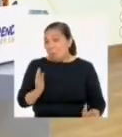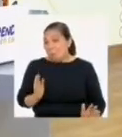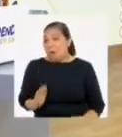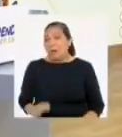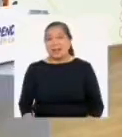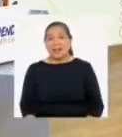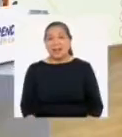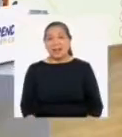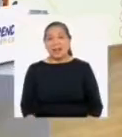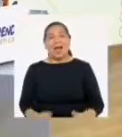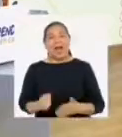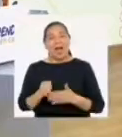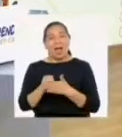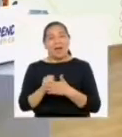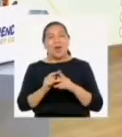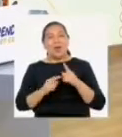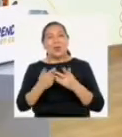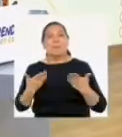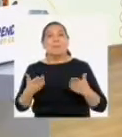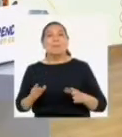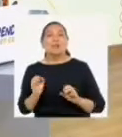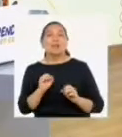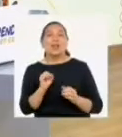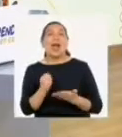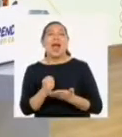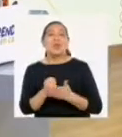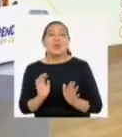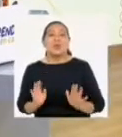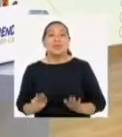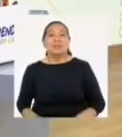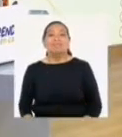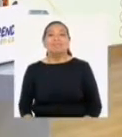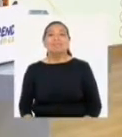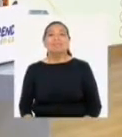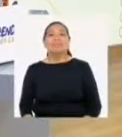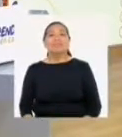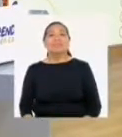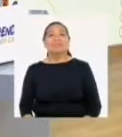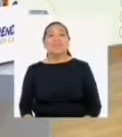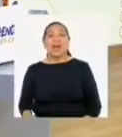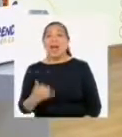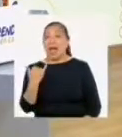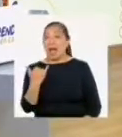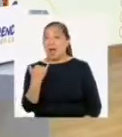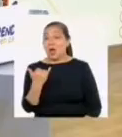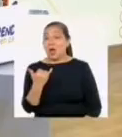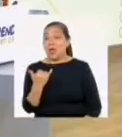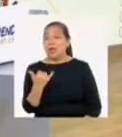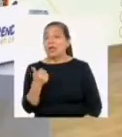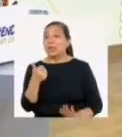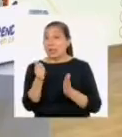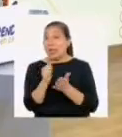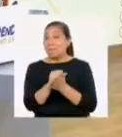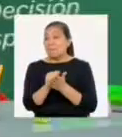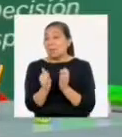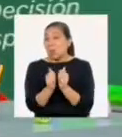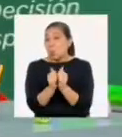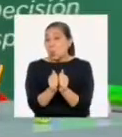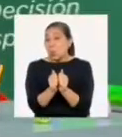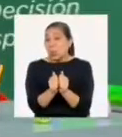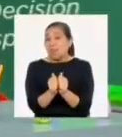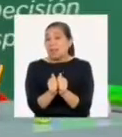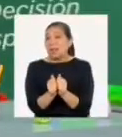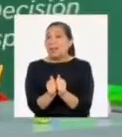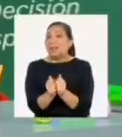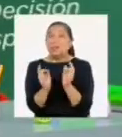mujer, ya sea con un poco de ayuda en algunos casos o sin ayuda. Bien, sobre Claudia y Pedro, ya llevan seis meses juntos.